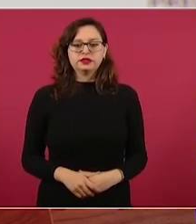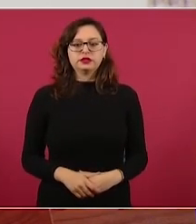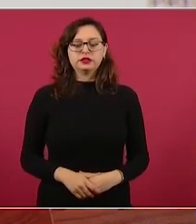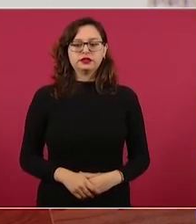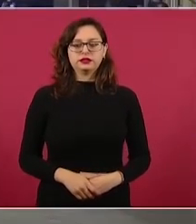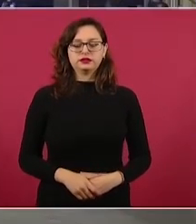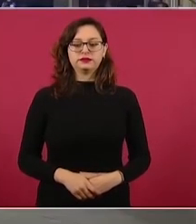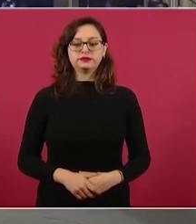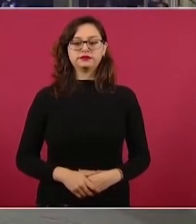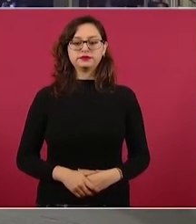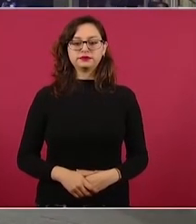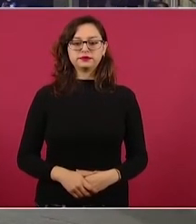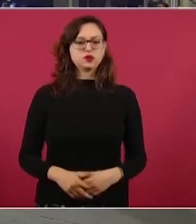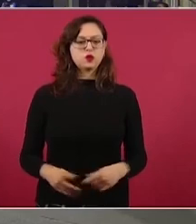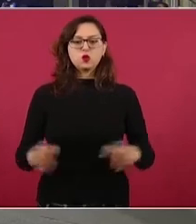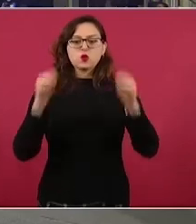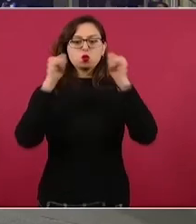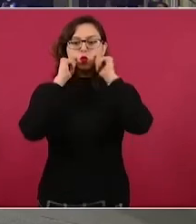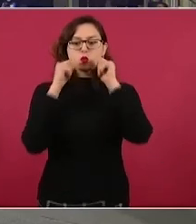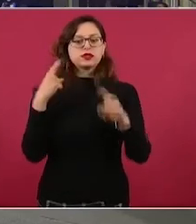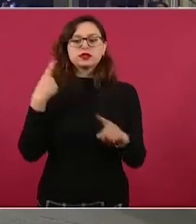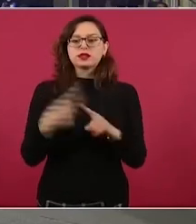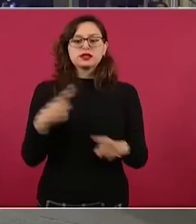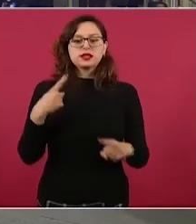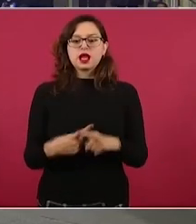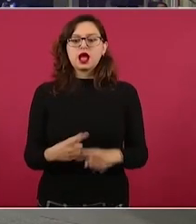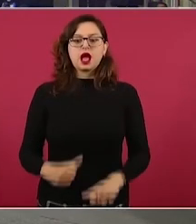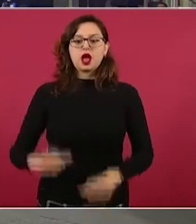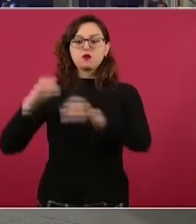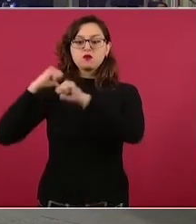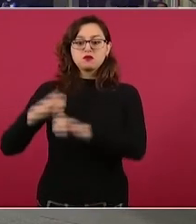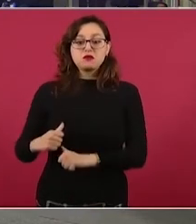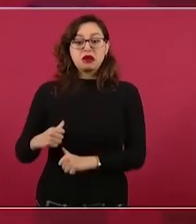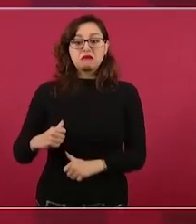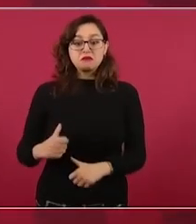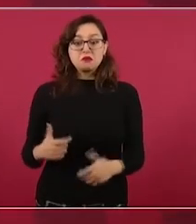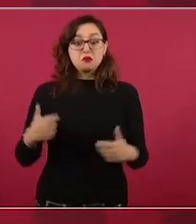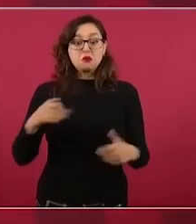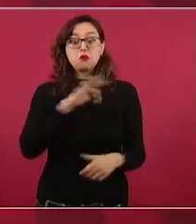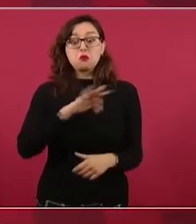trátese de quien se trate puede ser un hijo mío